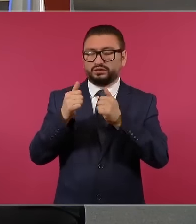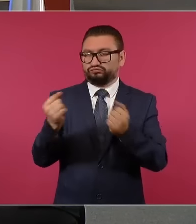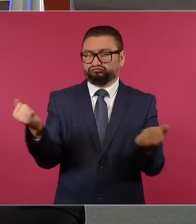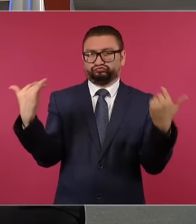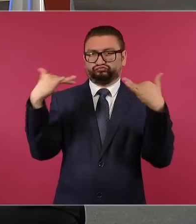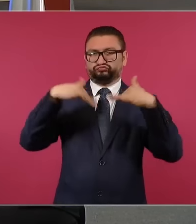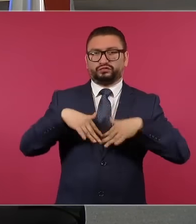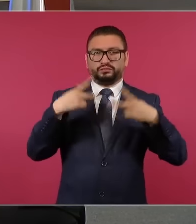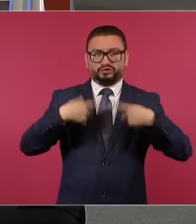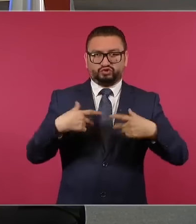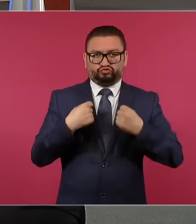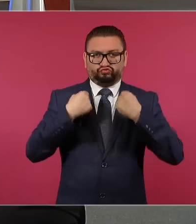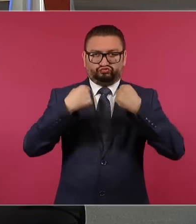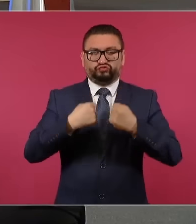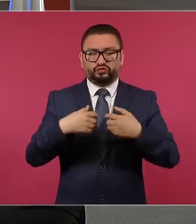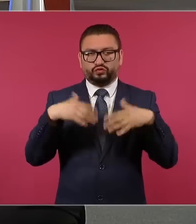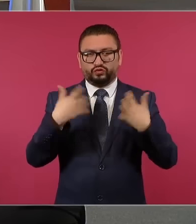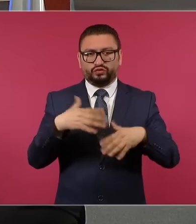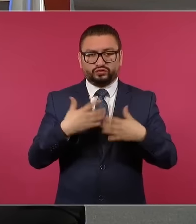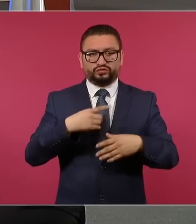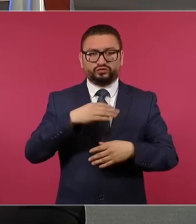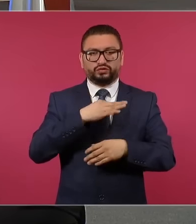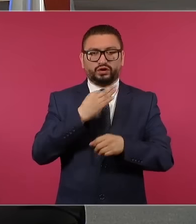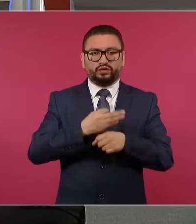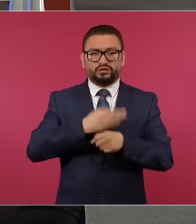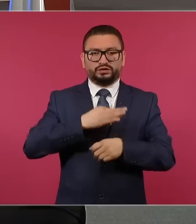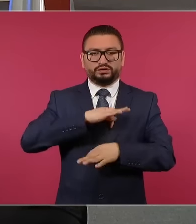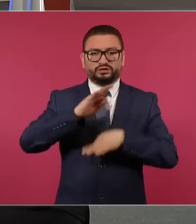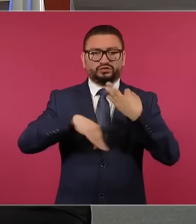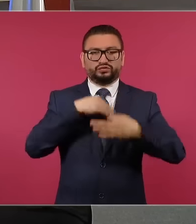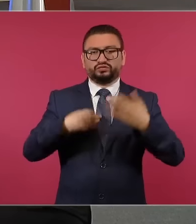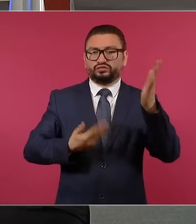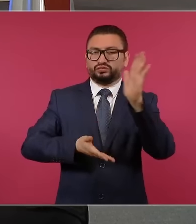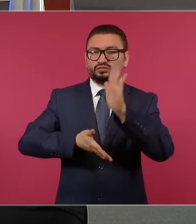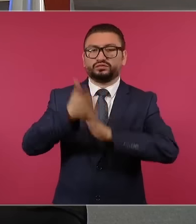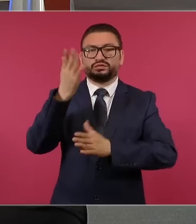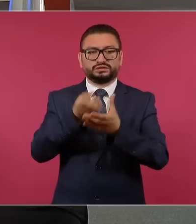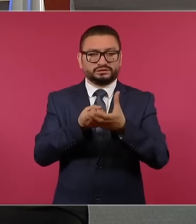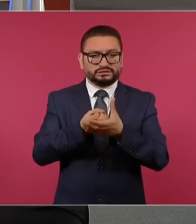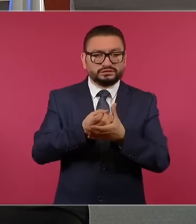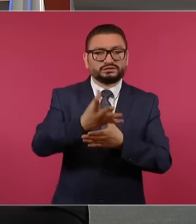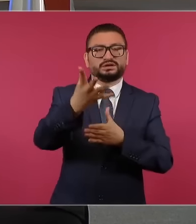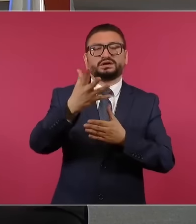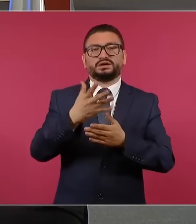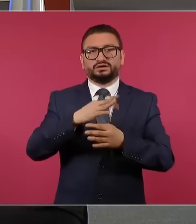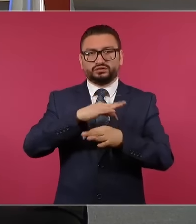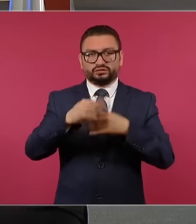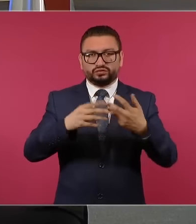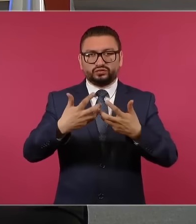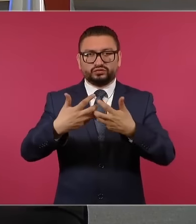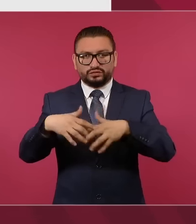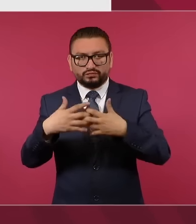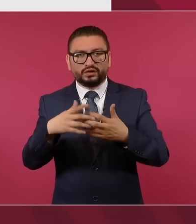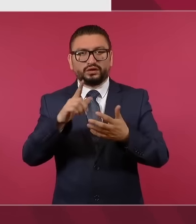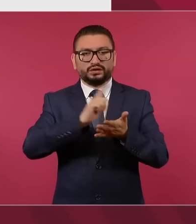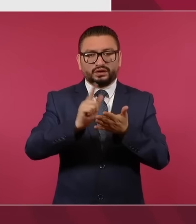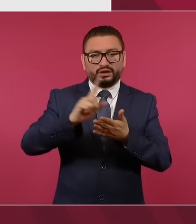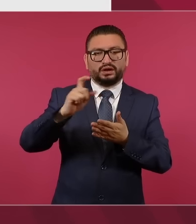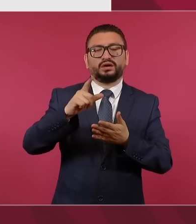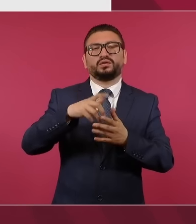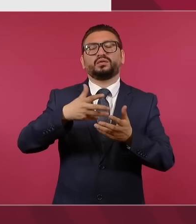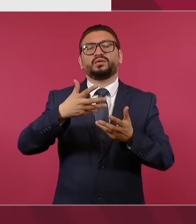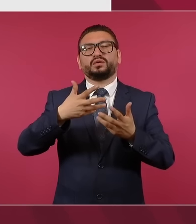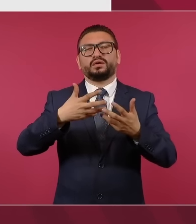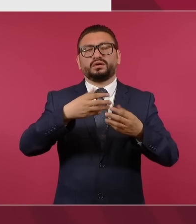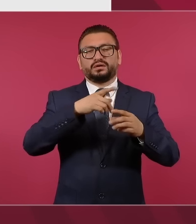fuerzas federales, estemos a punto de salir ya con todas las herramientas, con plantas estabilizadoras, con backdoors, con